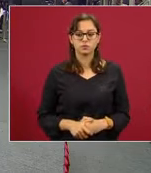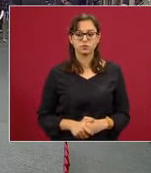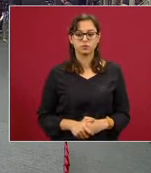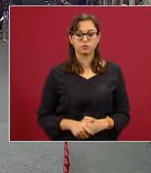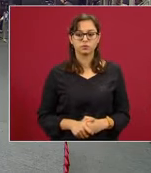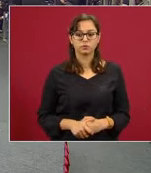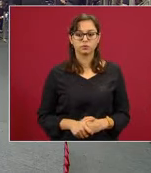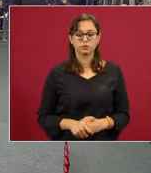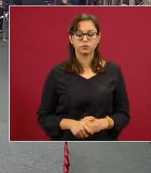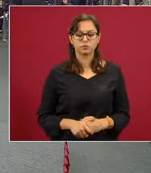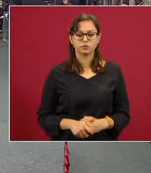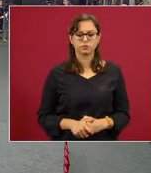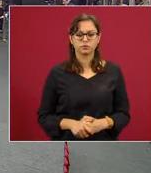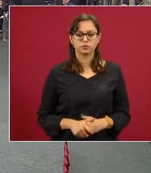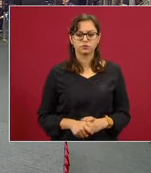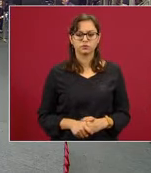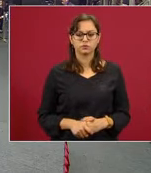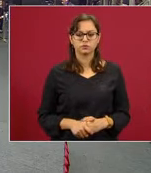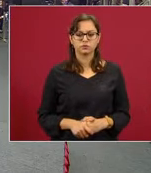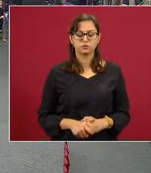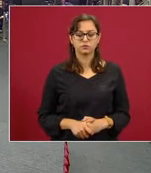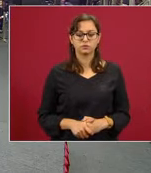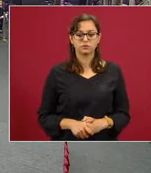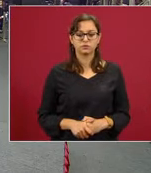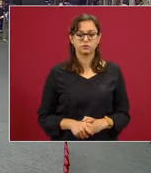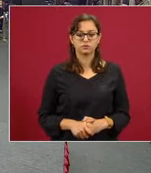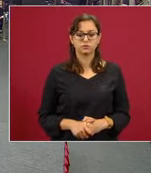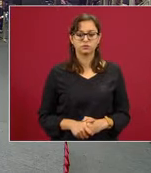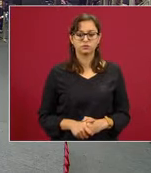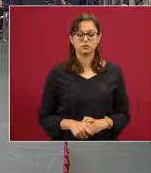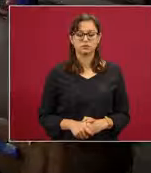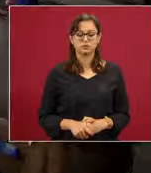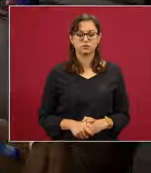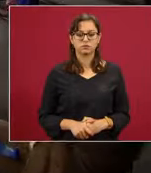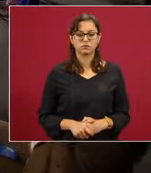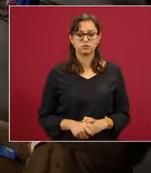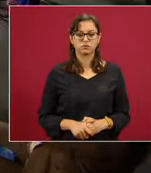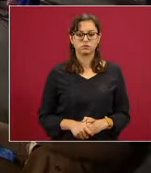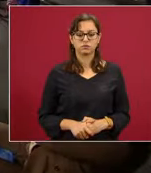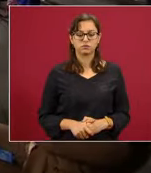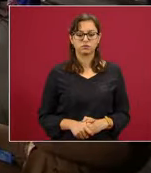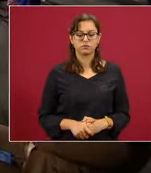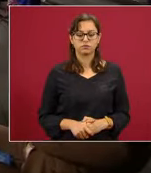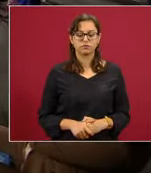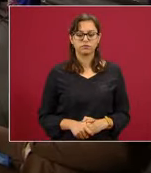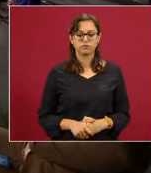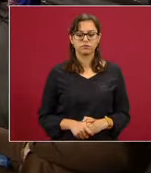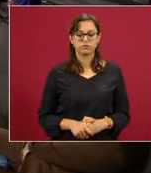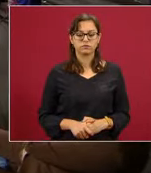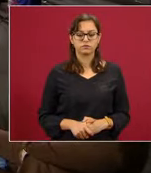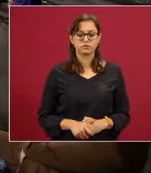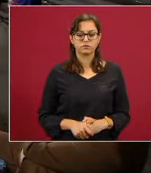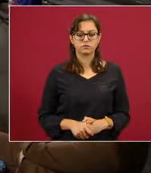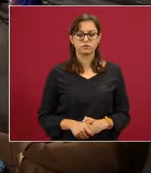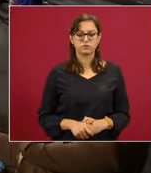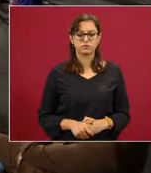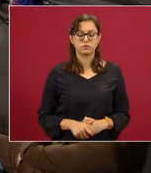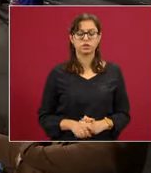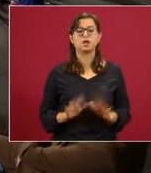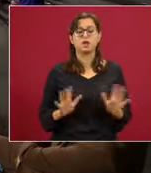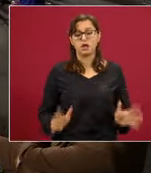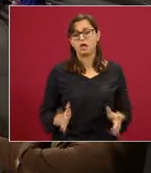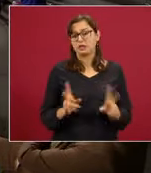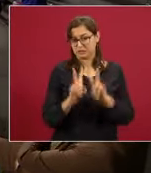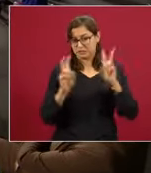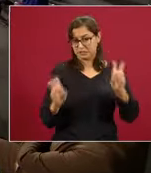Gracias, presidente. Bueno, justo sobre el caso de las mujeres, los feminicidios que se han dado últimamente y nada más de los que se